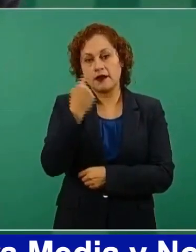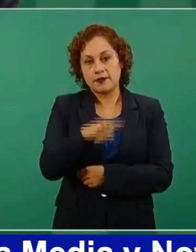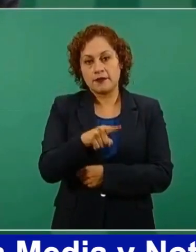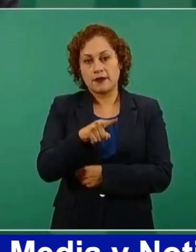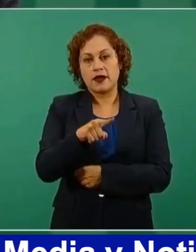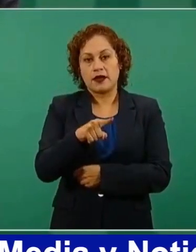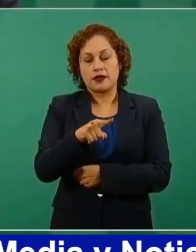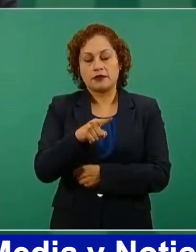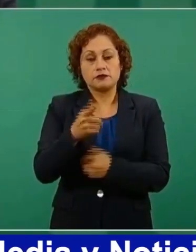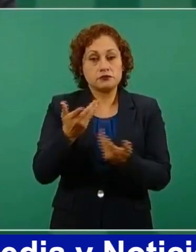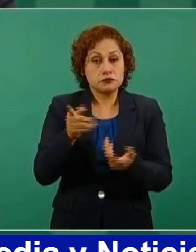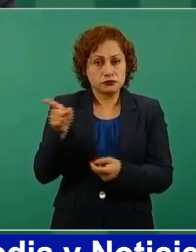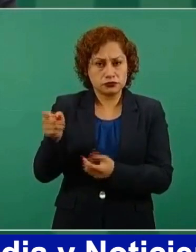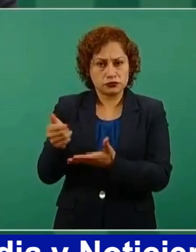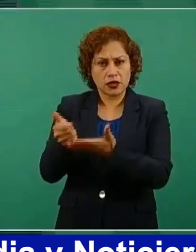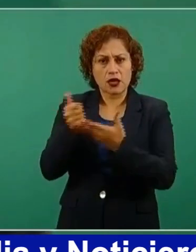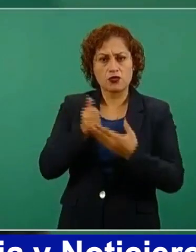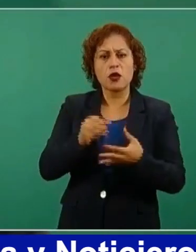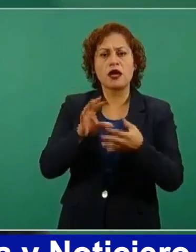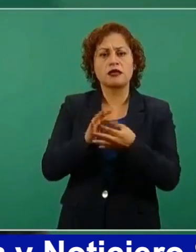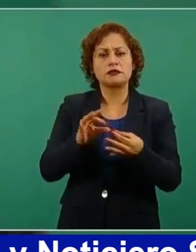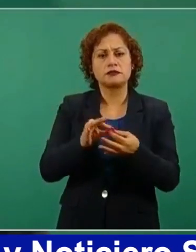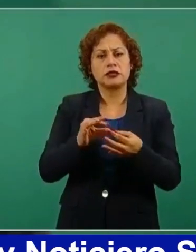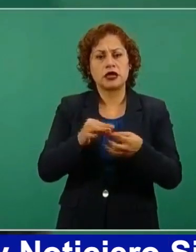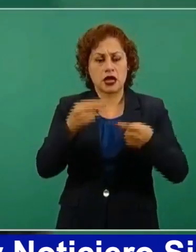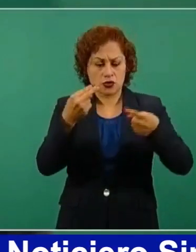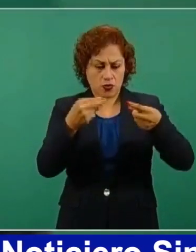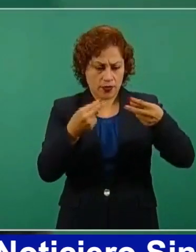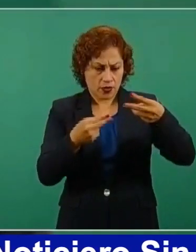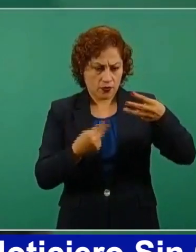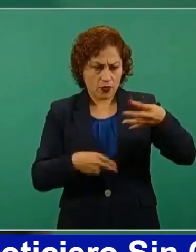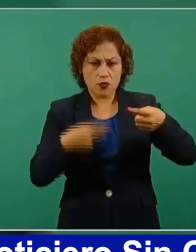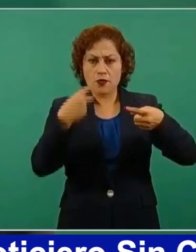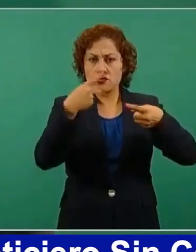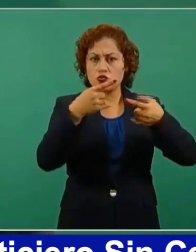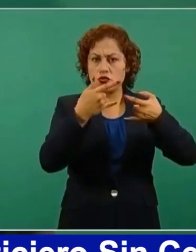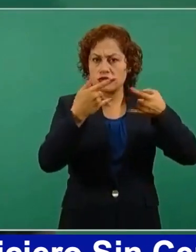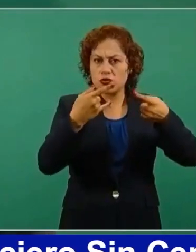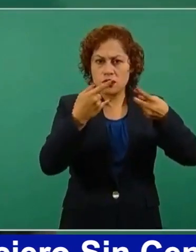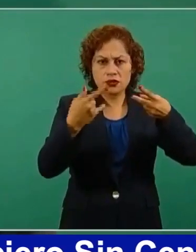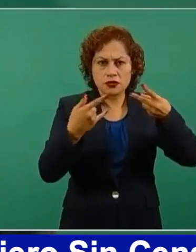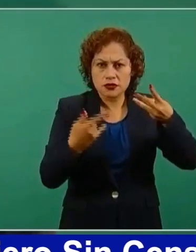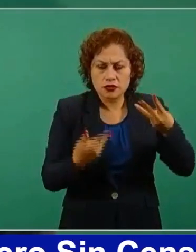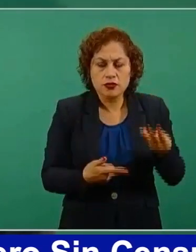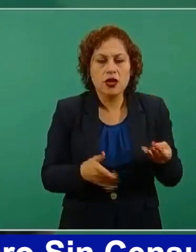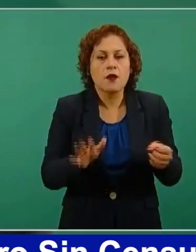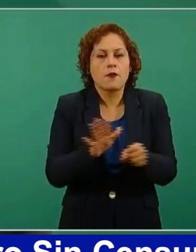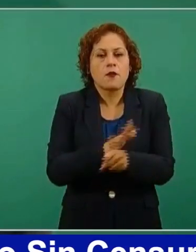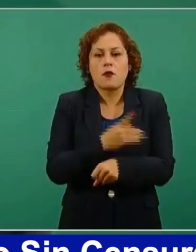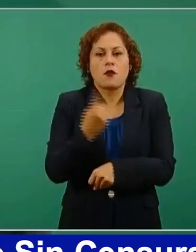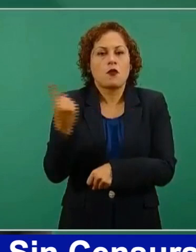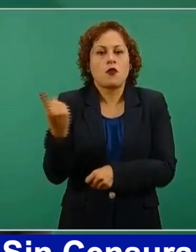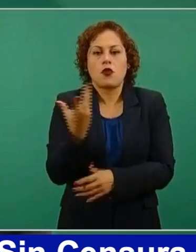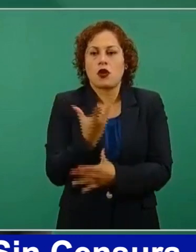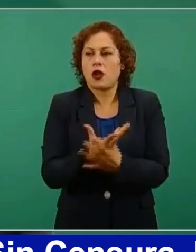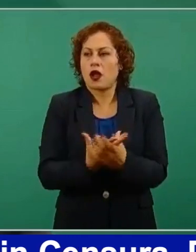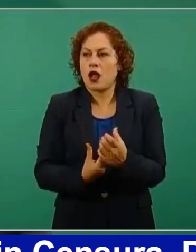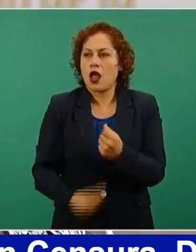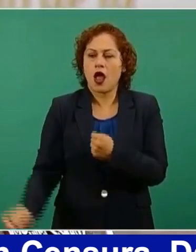los motivos de cada uno, o sea, del por qué fueron